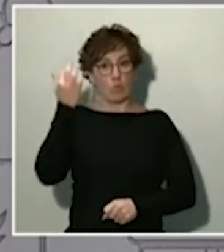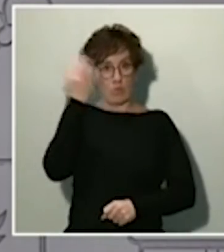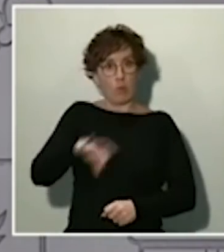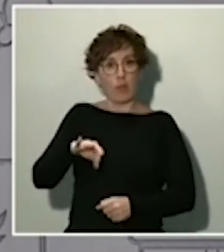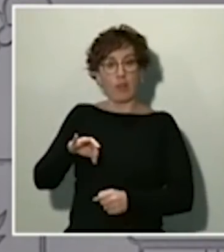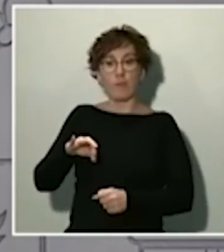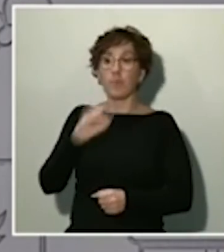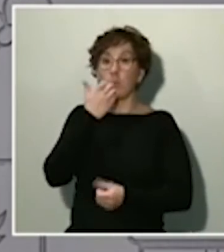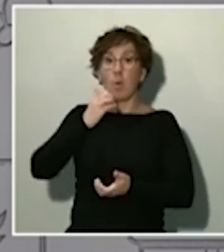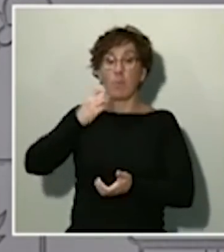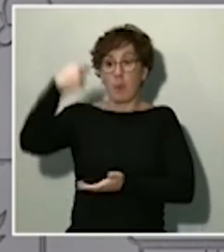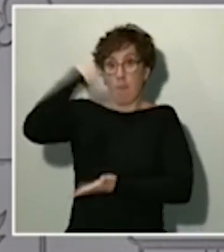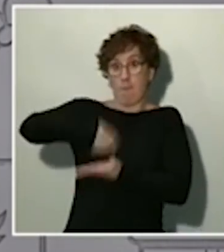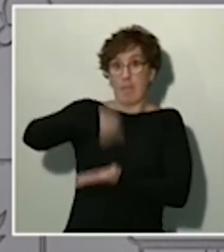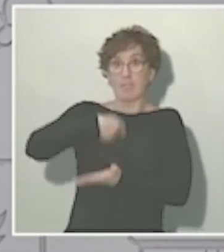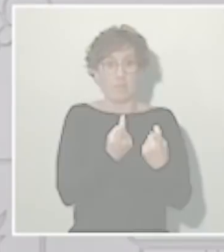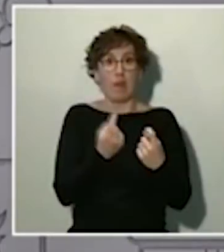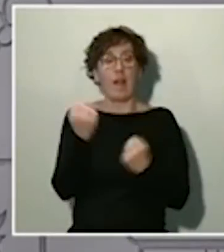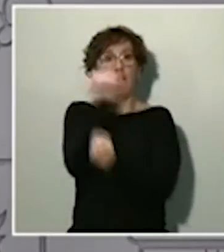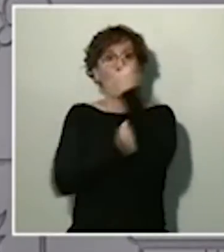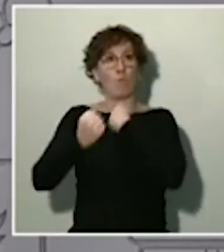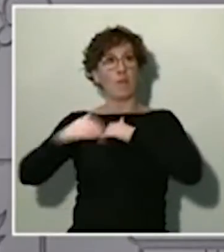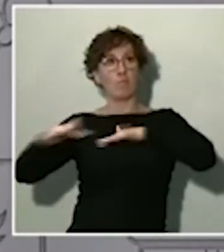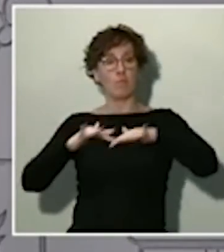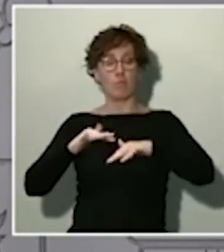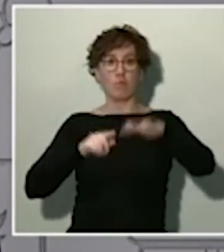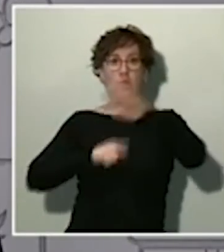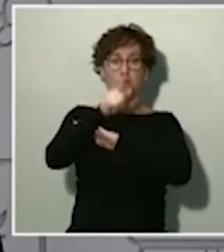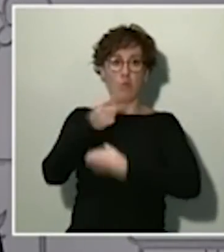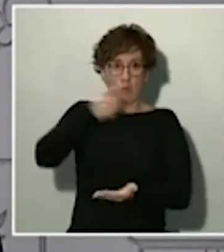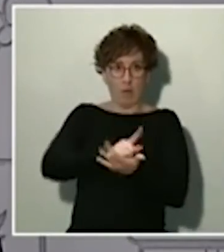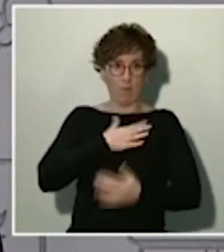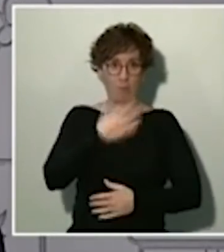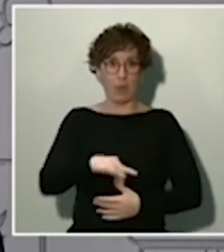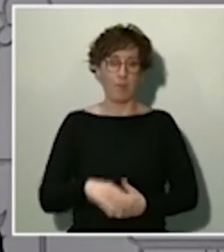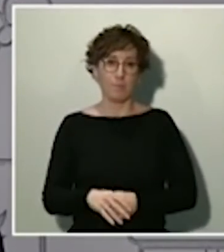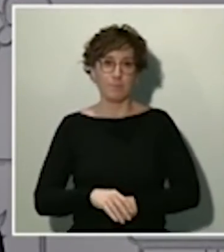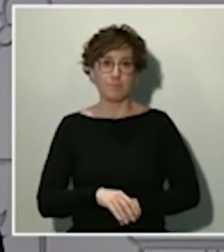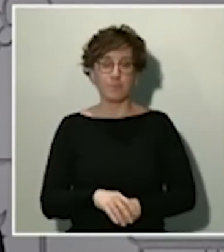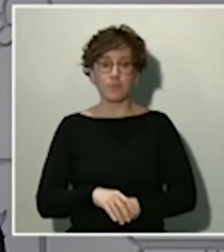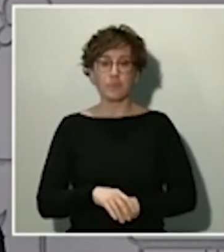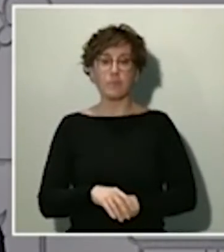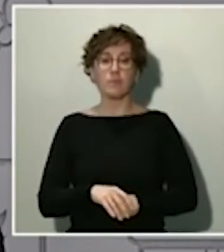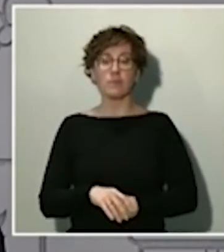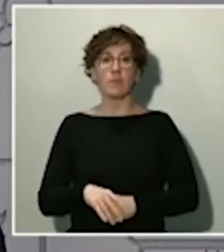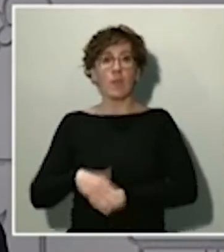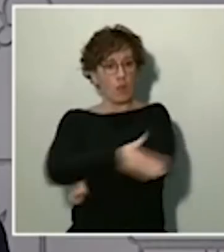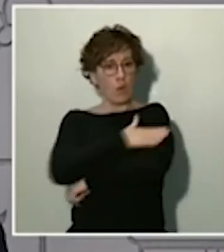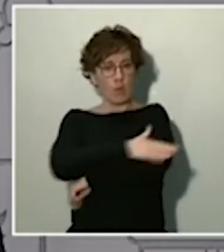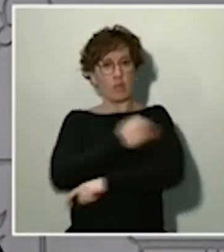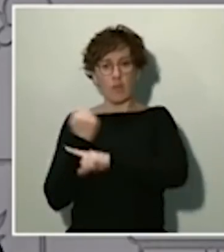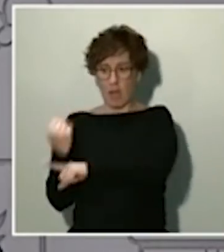prestación en caso de dificultad económica. El Gobierno va a estar del lado no solo de los trabajadores y trabajadoras afectados,